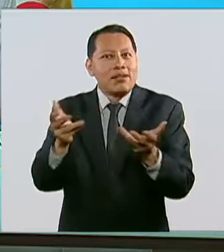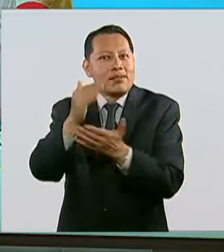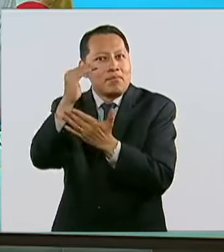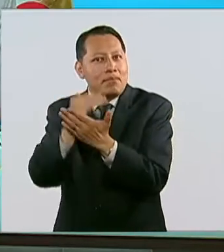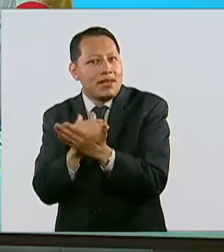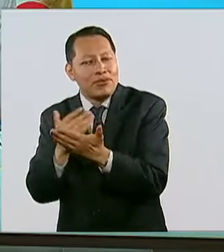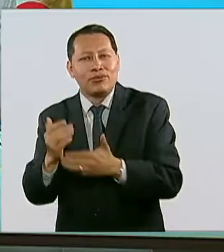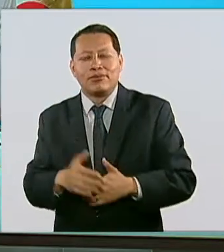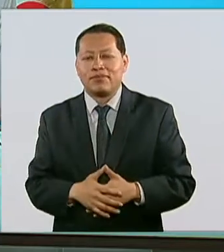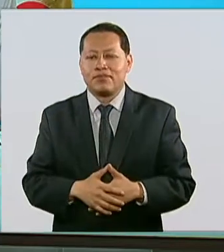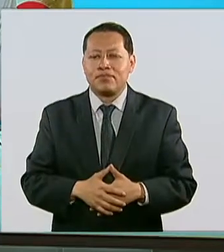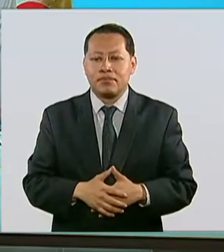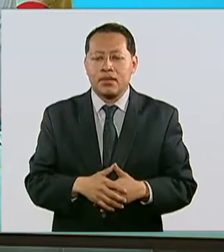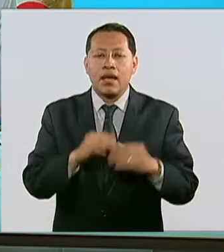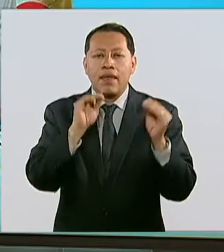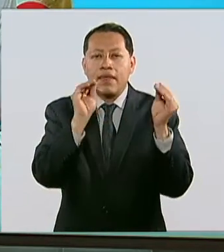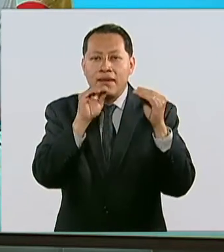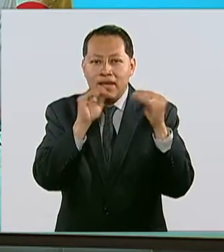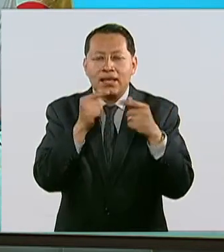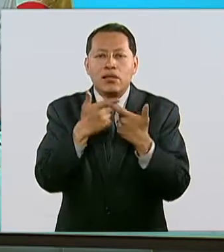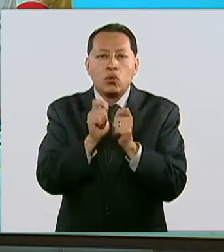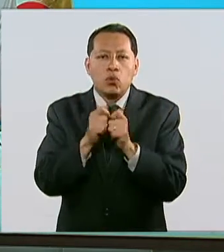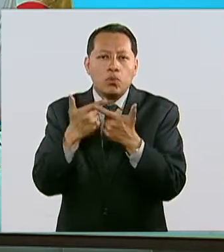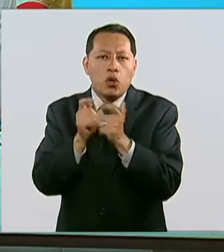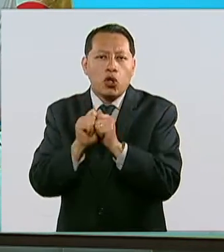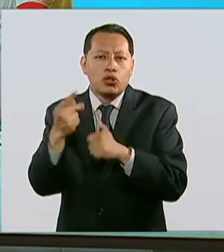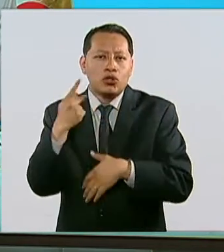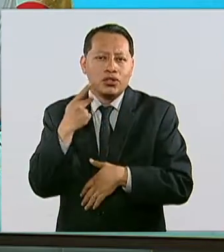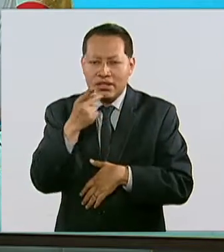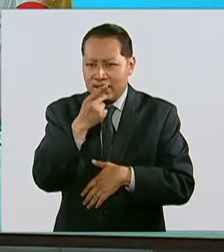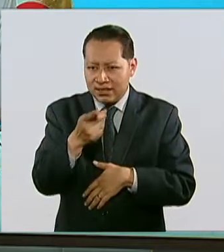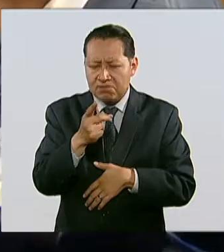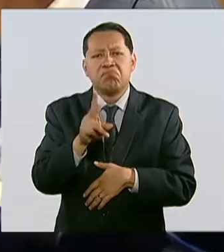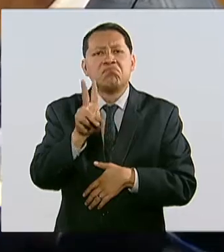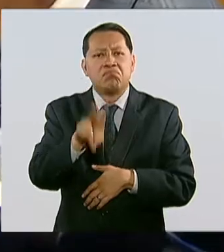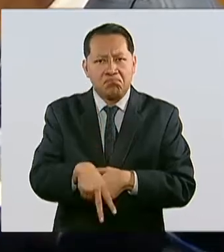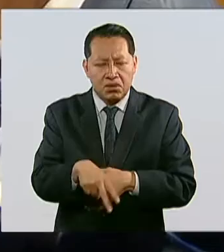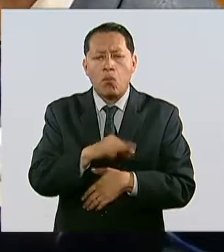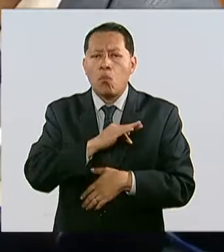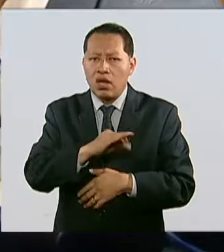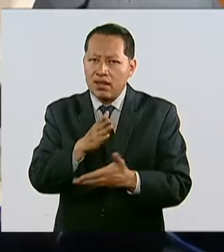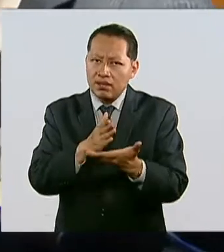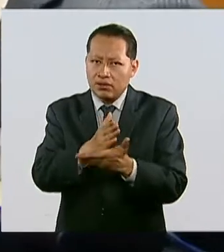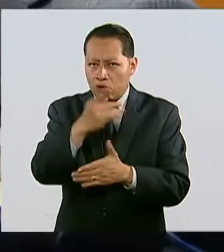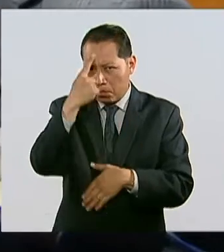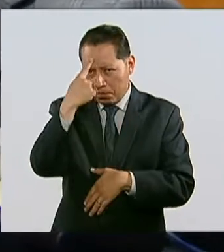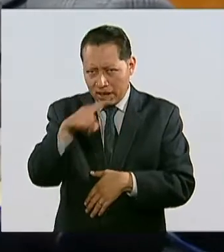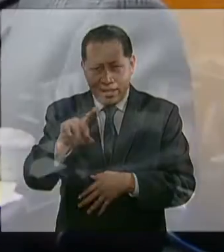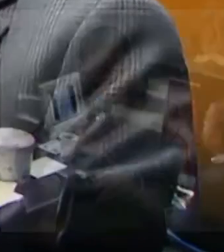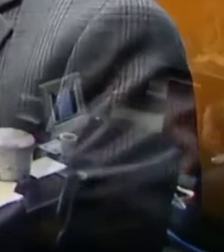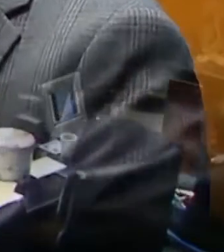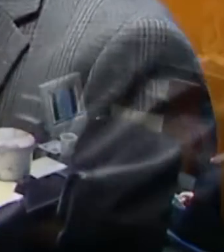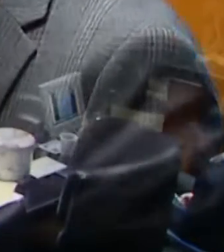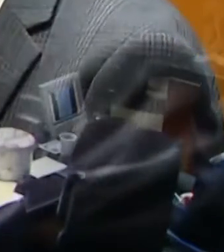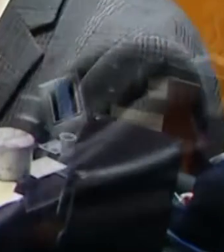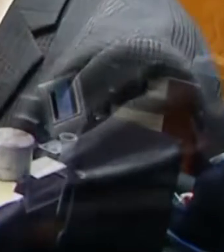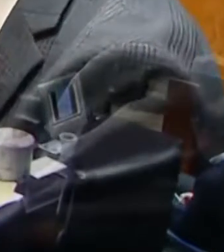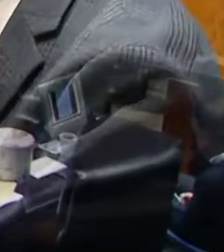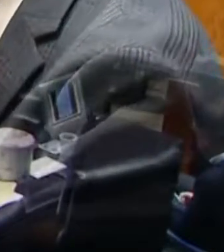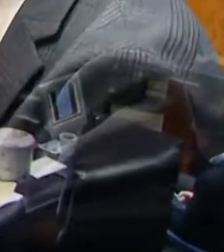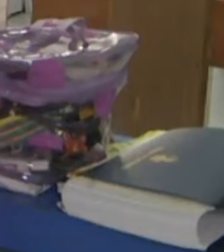En el debate, los grupos parlamentarios reconocieron que debe priorizarse el acceso al goce de todos los derechos laborales.